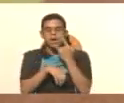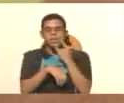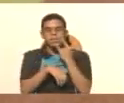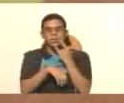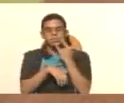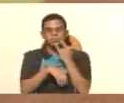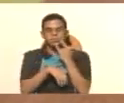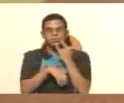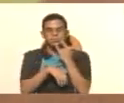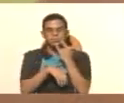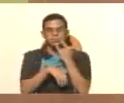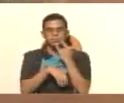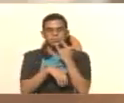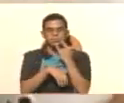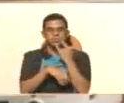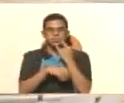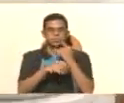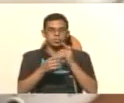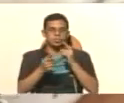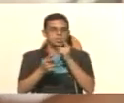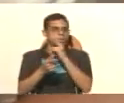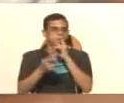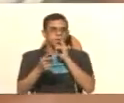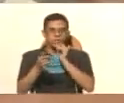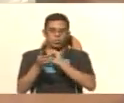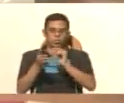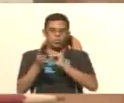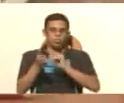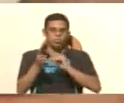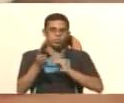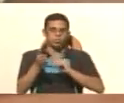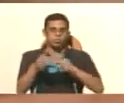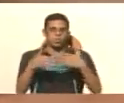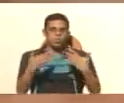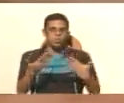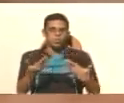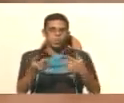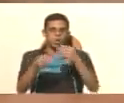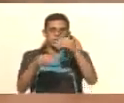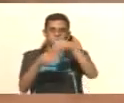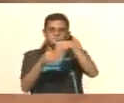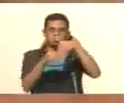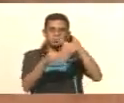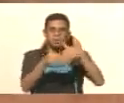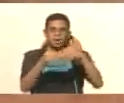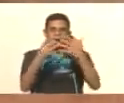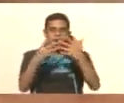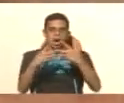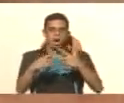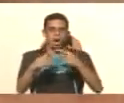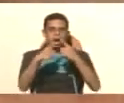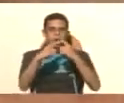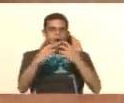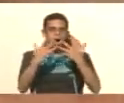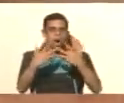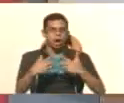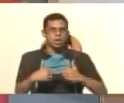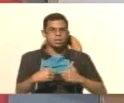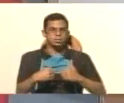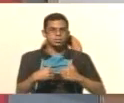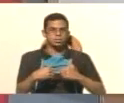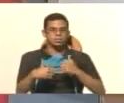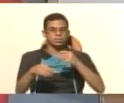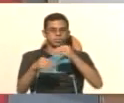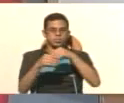pila y donde se encuentra el serial al cual está registrado tu equipo y está registrado como usuario del